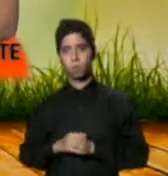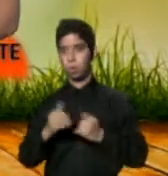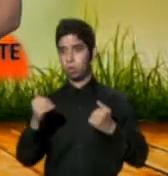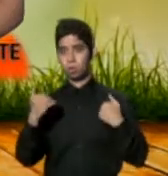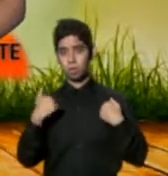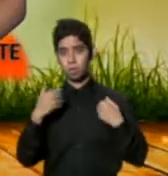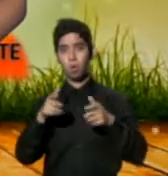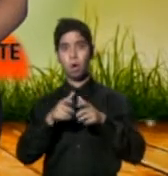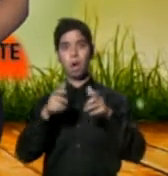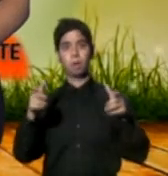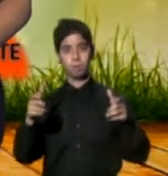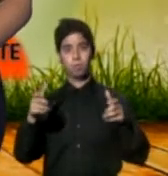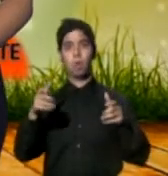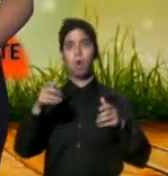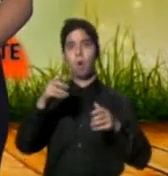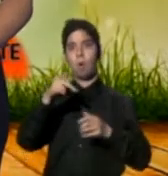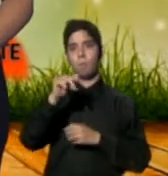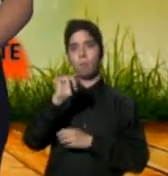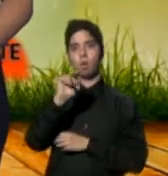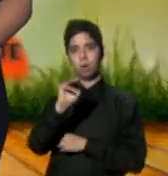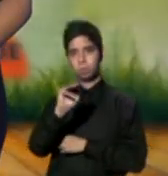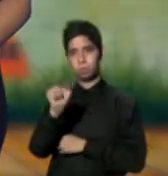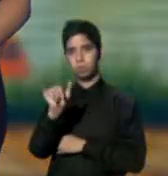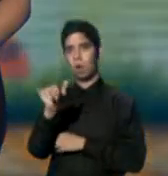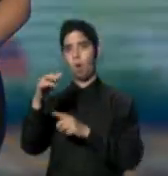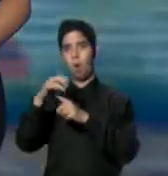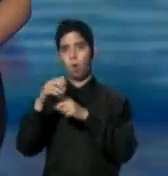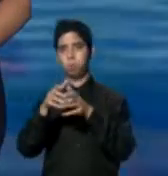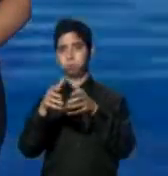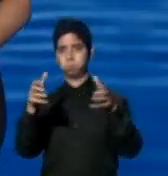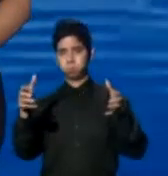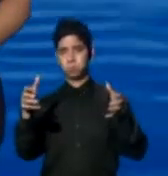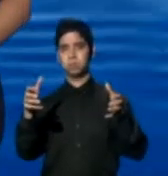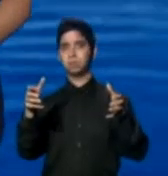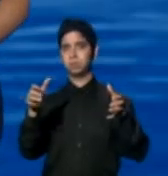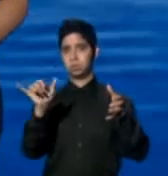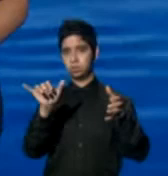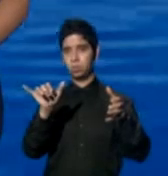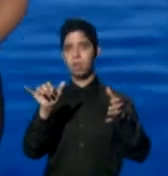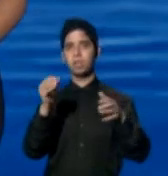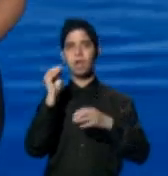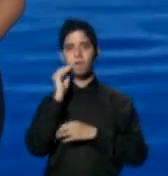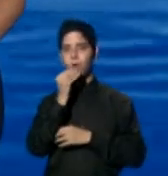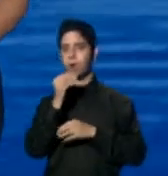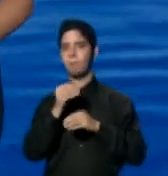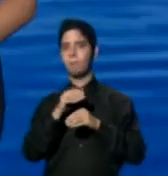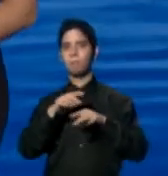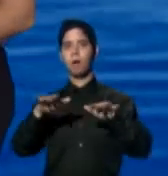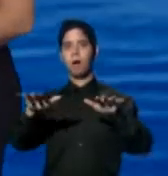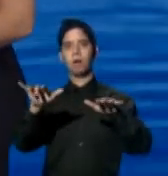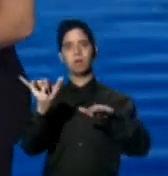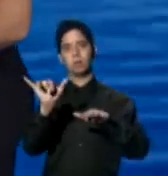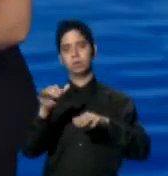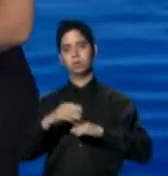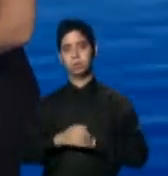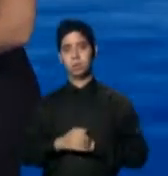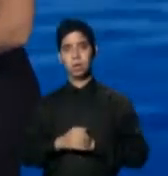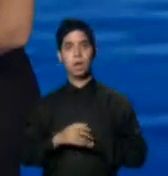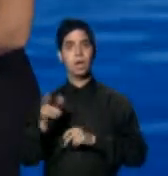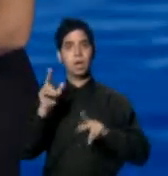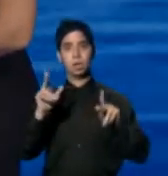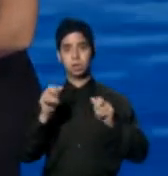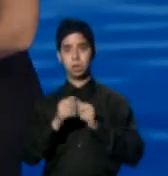polen de árbol y de esporace hongos También hay polvo africano en pocas concentraciones Alérgicos y asmáticos no olviden sus medicamentos